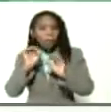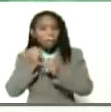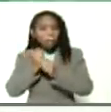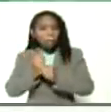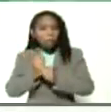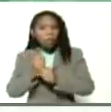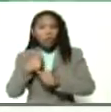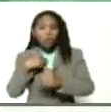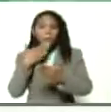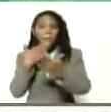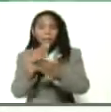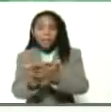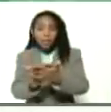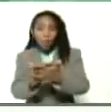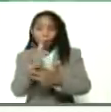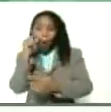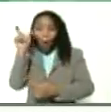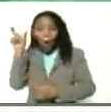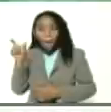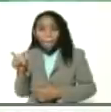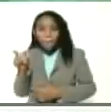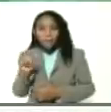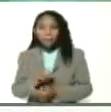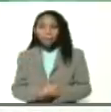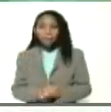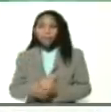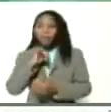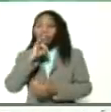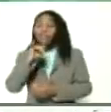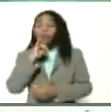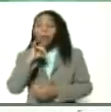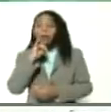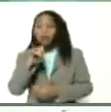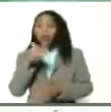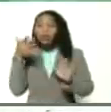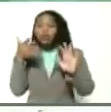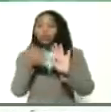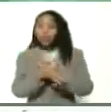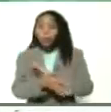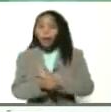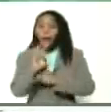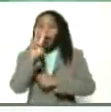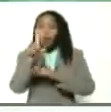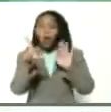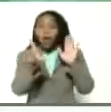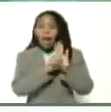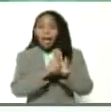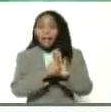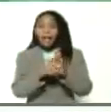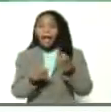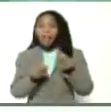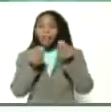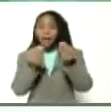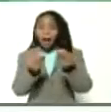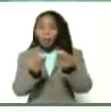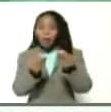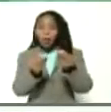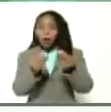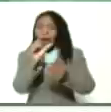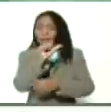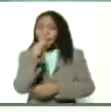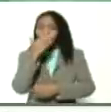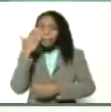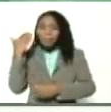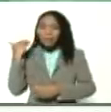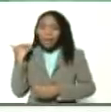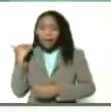Yo le he pedido a Castro Soteldo información sobre las dos leyes que entregamos a la Asamblea Nacional la semana pasada